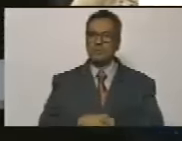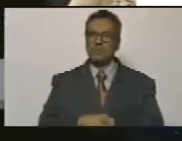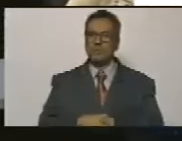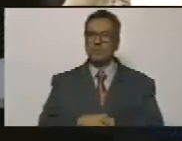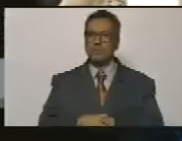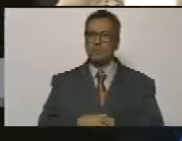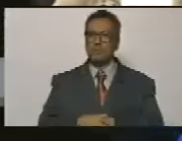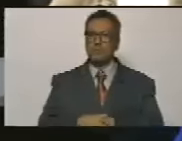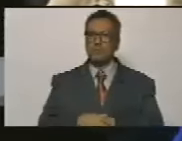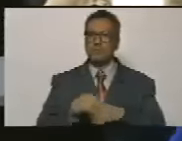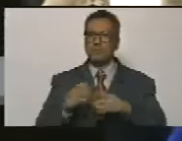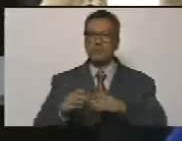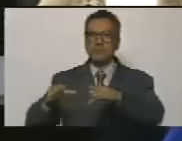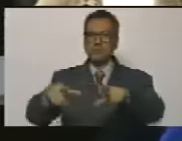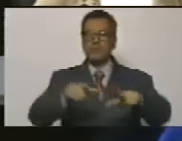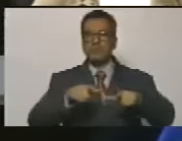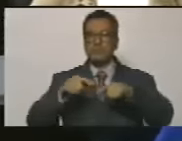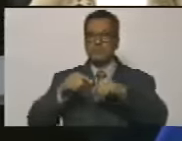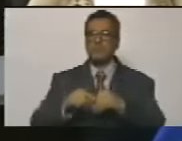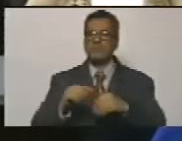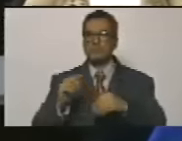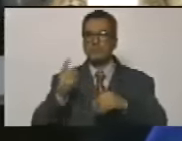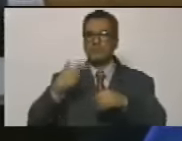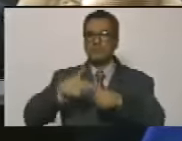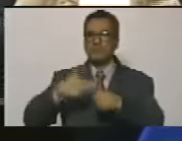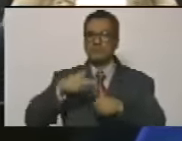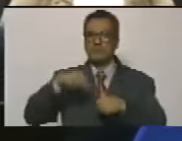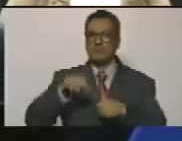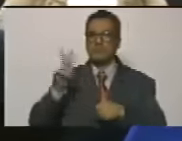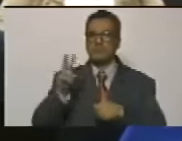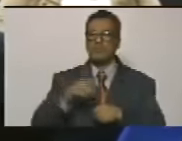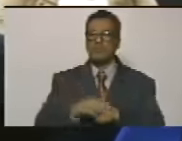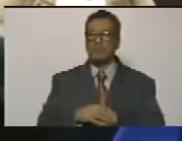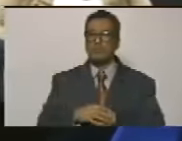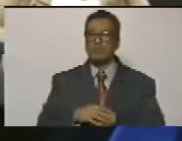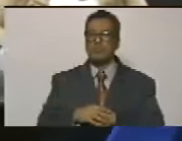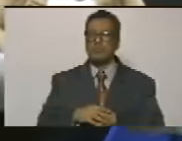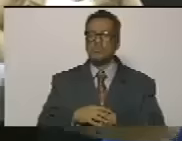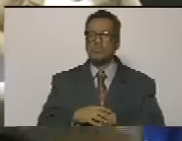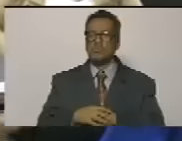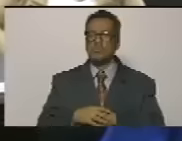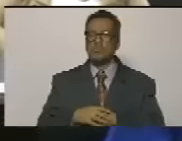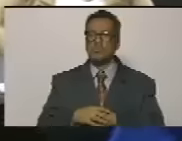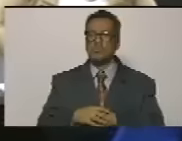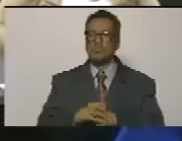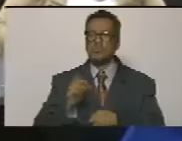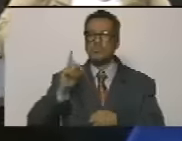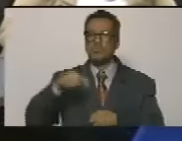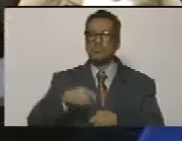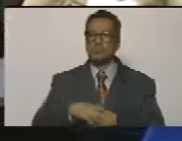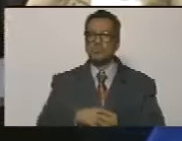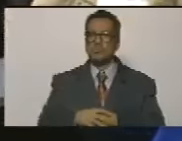de la soberanía y de los recursos mineros petróleos del país y además